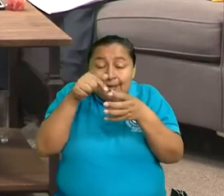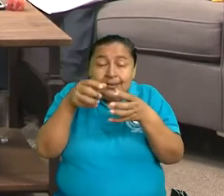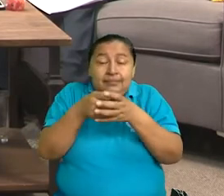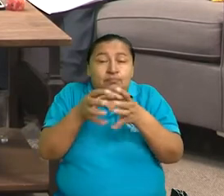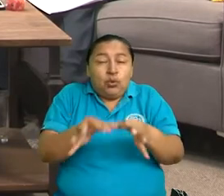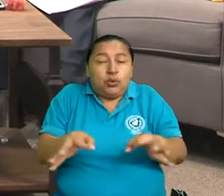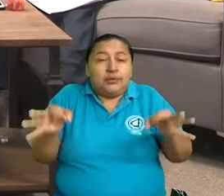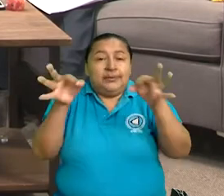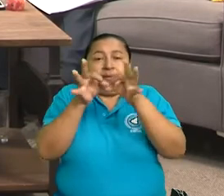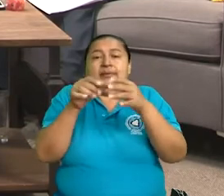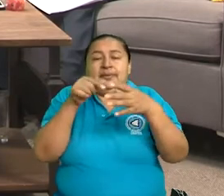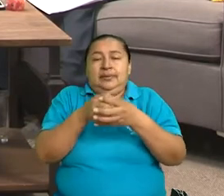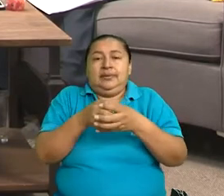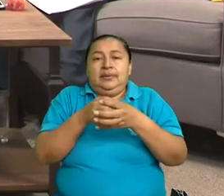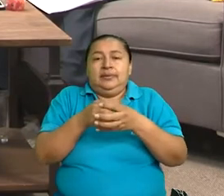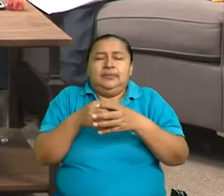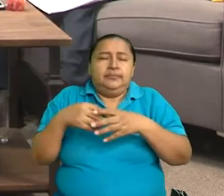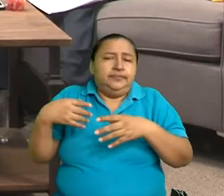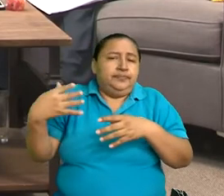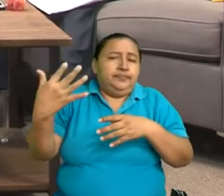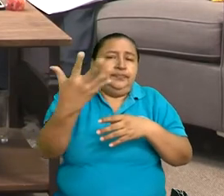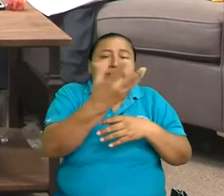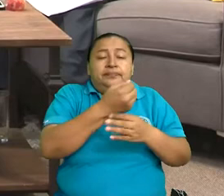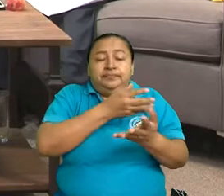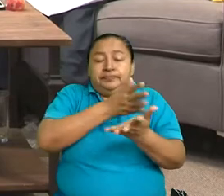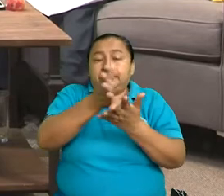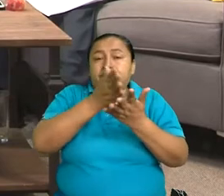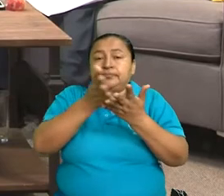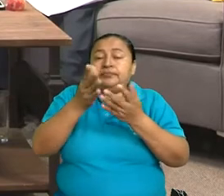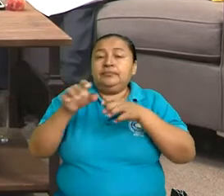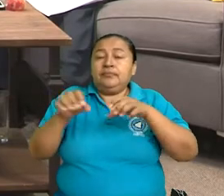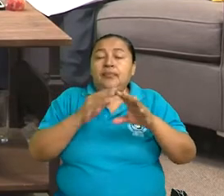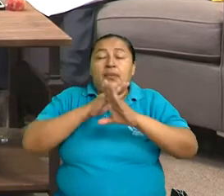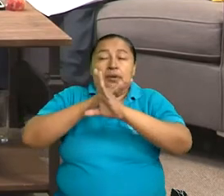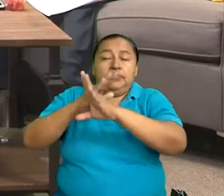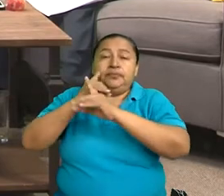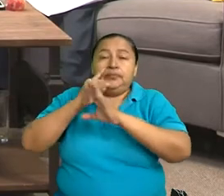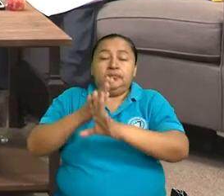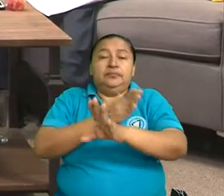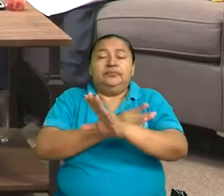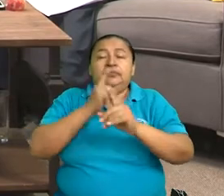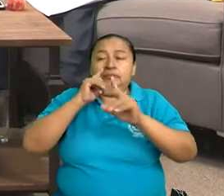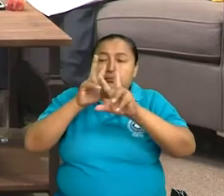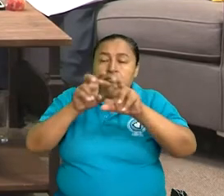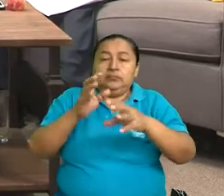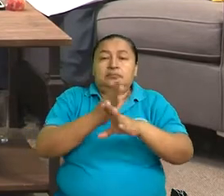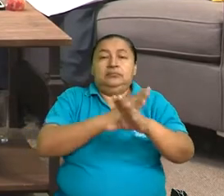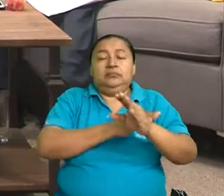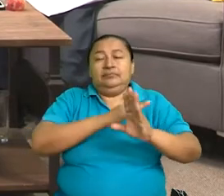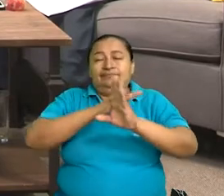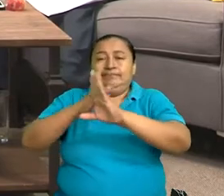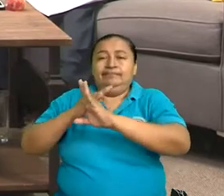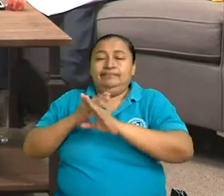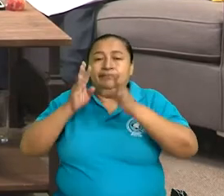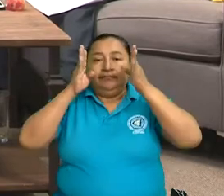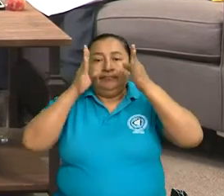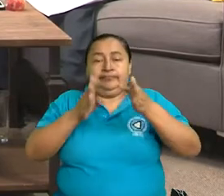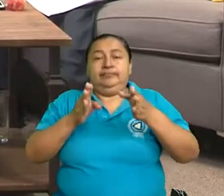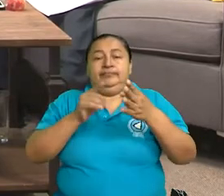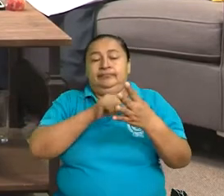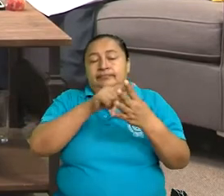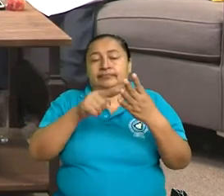en todas las líneas de acción de prevención, detección, contención y atención